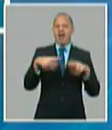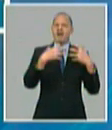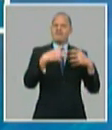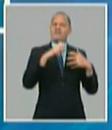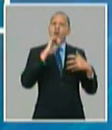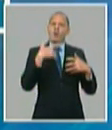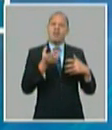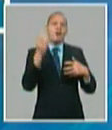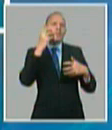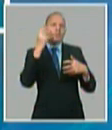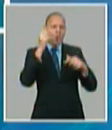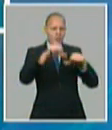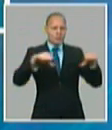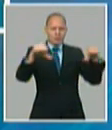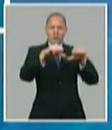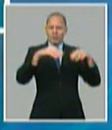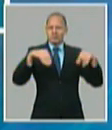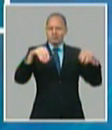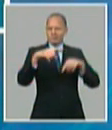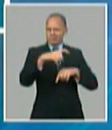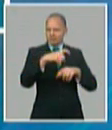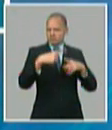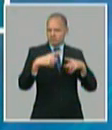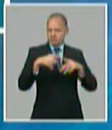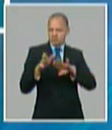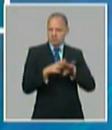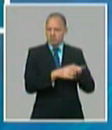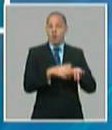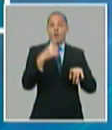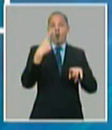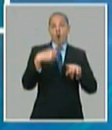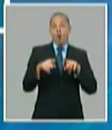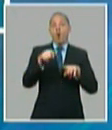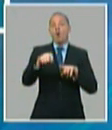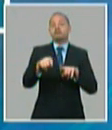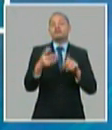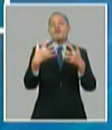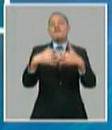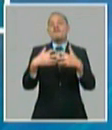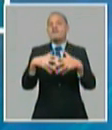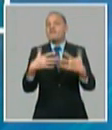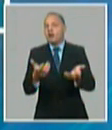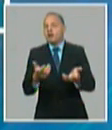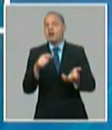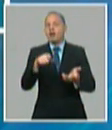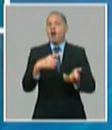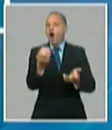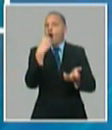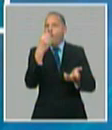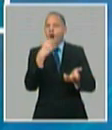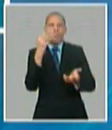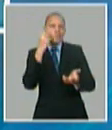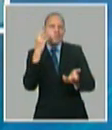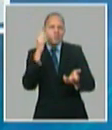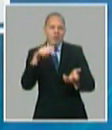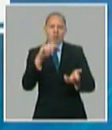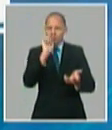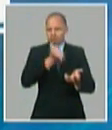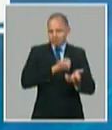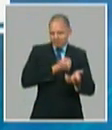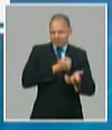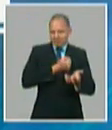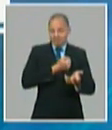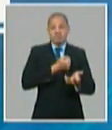avanzando en ellas las 23 plantas de pienso de Azcuba los 10 centros porcinos se mantiene el programa hotelero